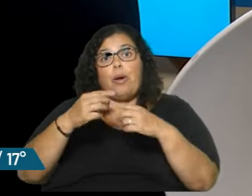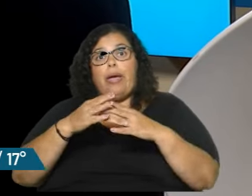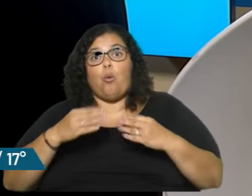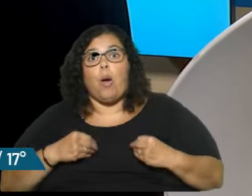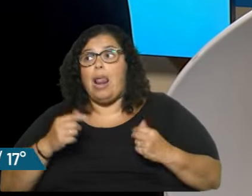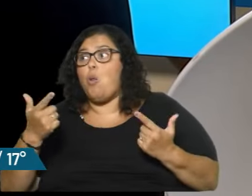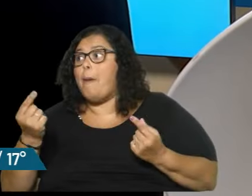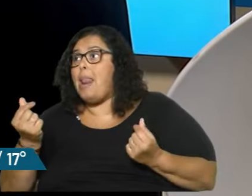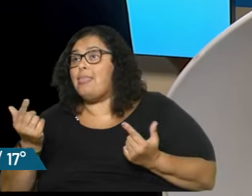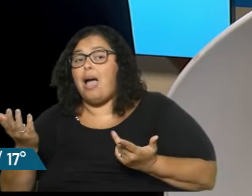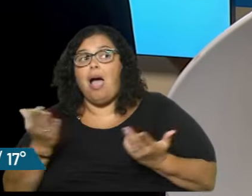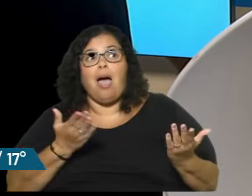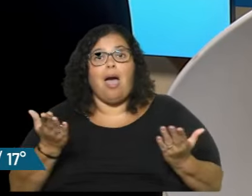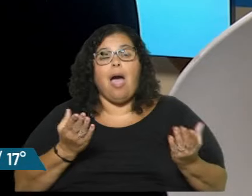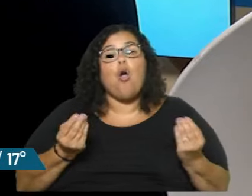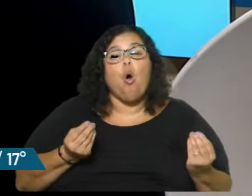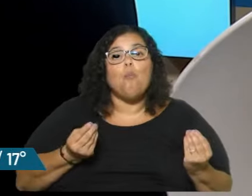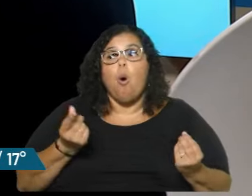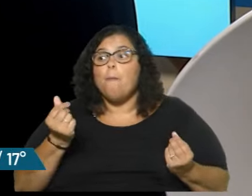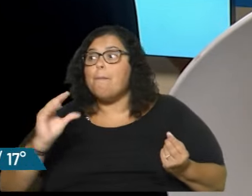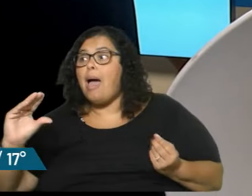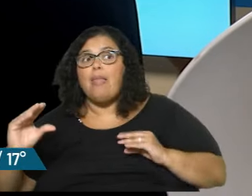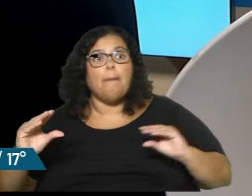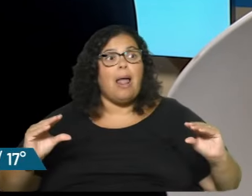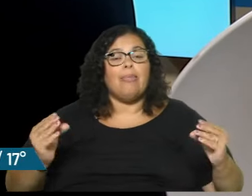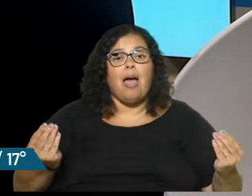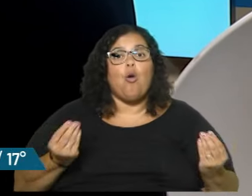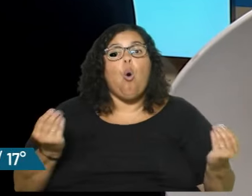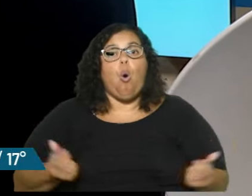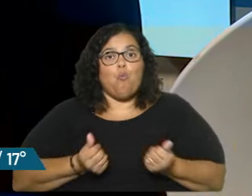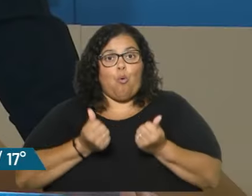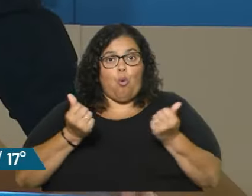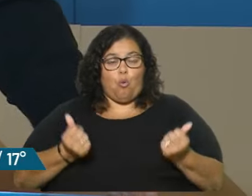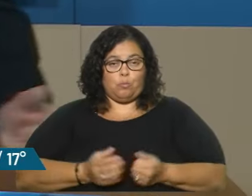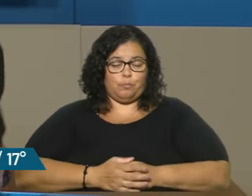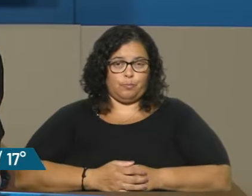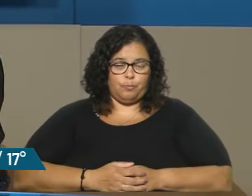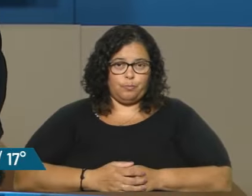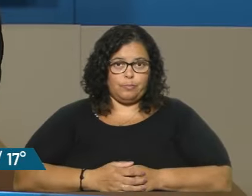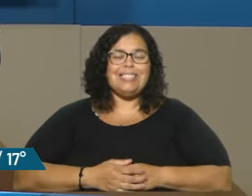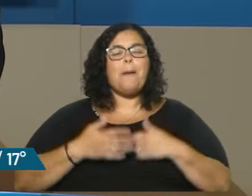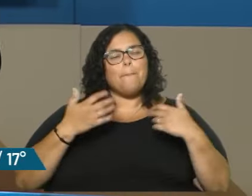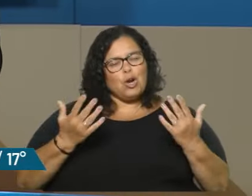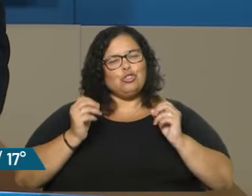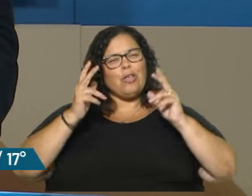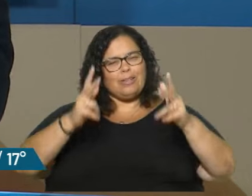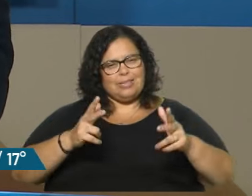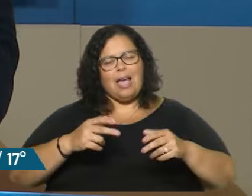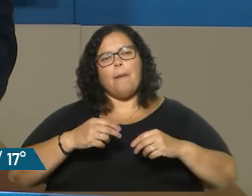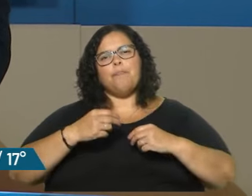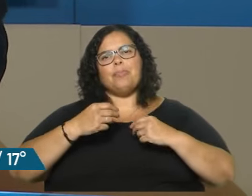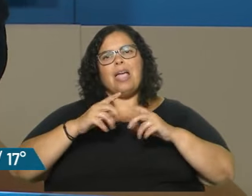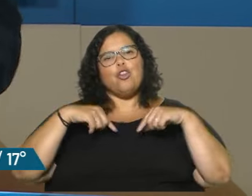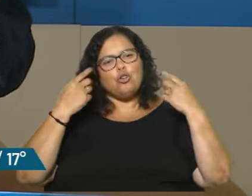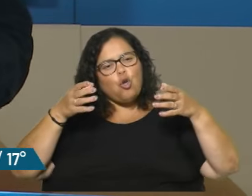plata para hacer la escuela. Y siempre es ese dilema de dónde pongo el dinero público, digo, ¿no? Bueno, por eso yo te decía, Leonardo, ¿ves? Nosotros vamos a...